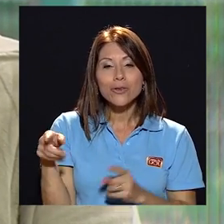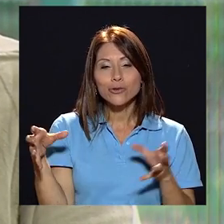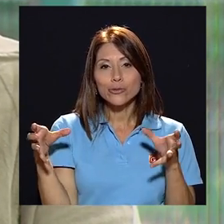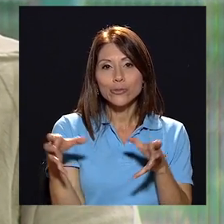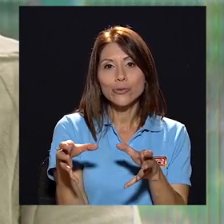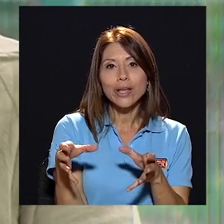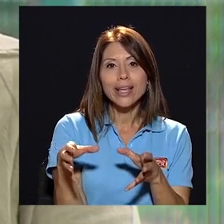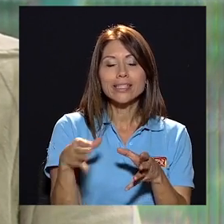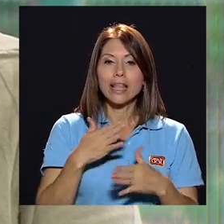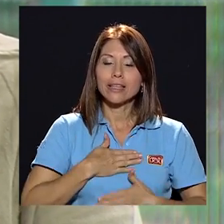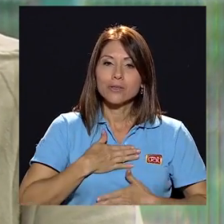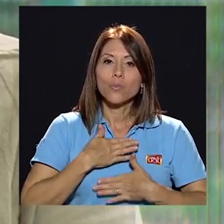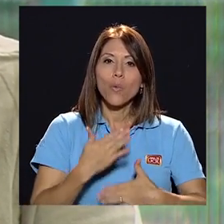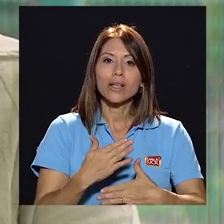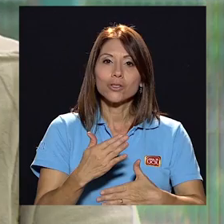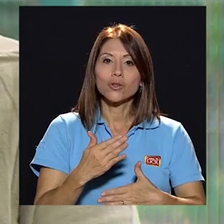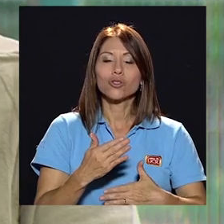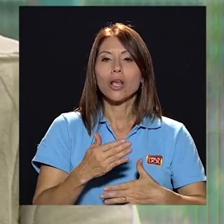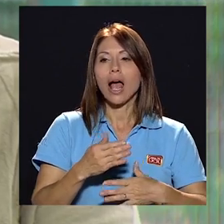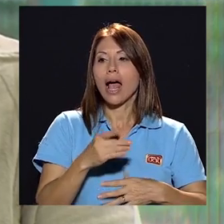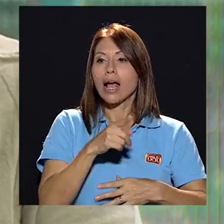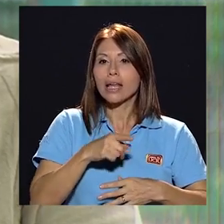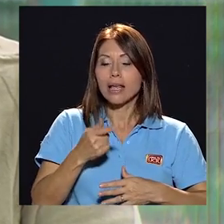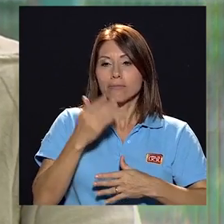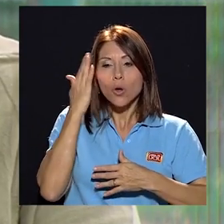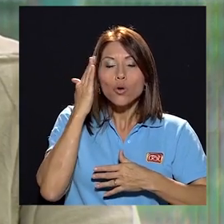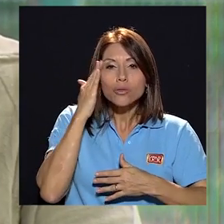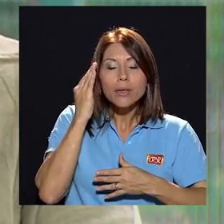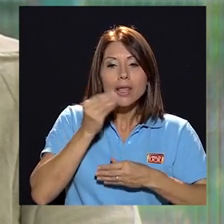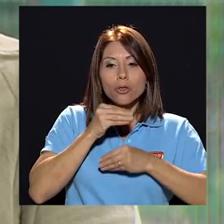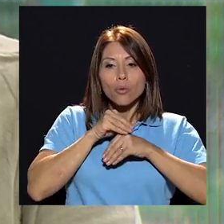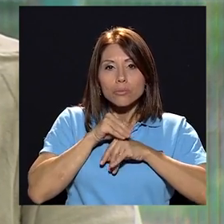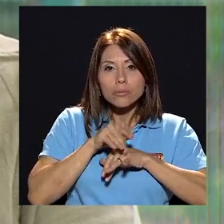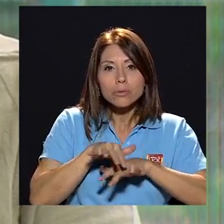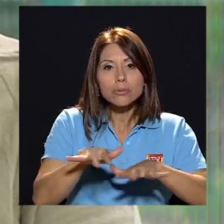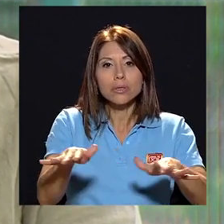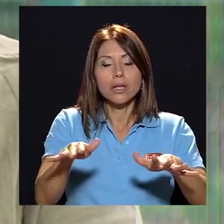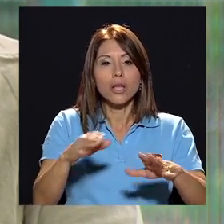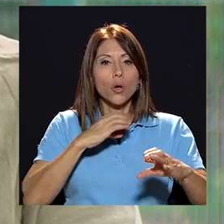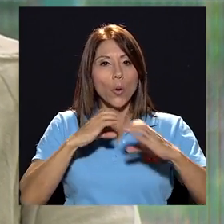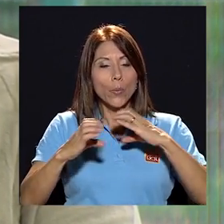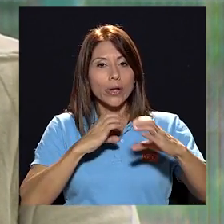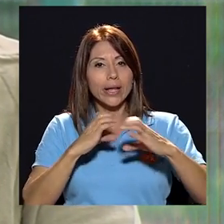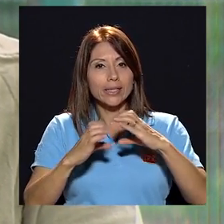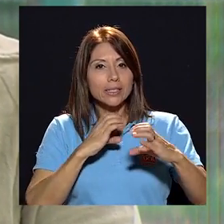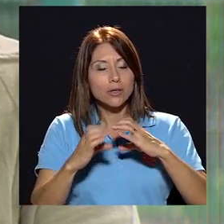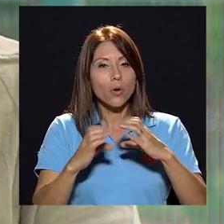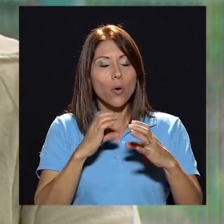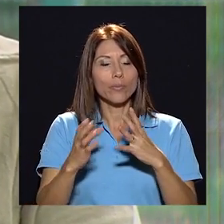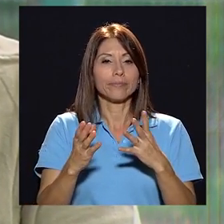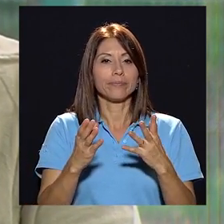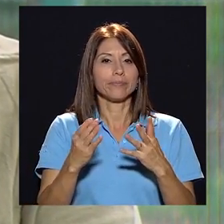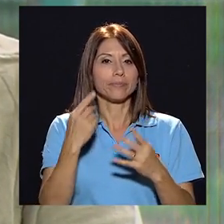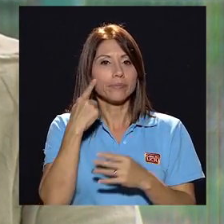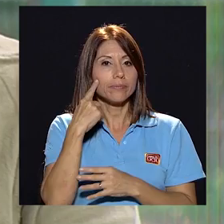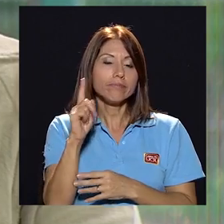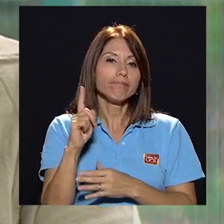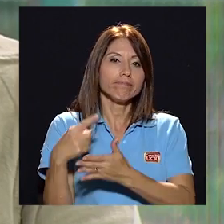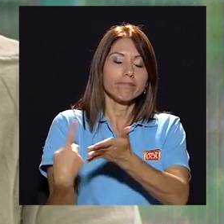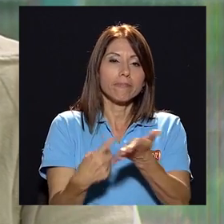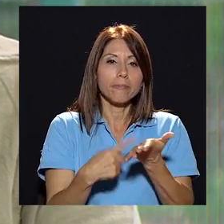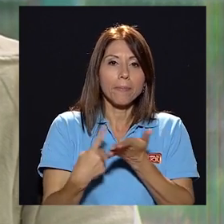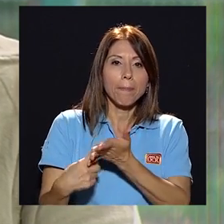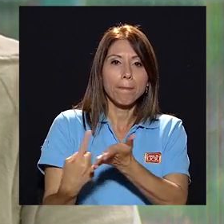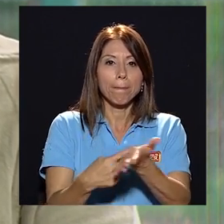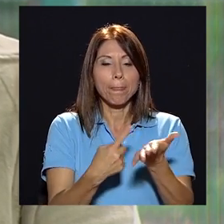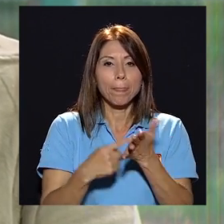dispuestos a ser multiplicadores del conocimiento, de realmente la comunicación que se gesta a raíz